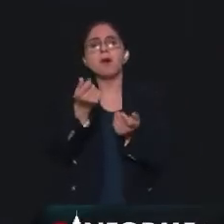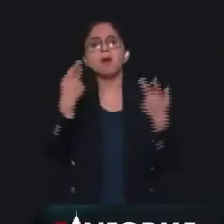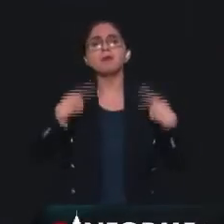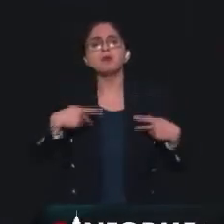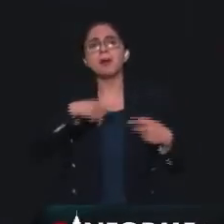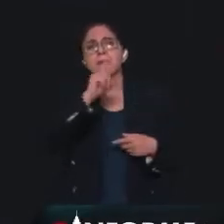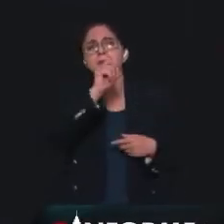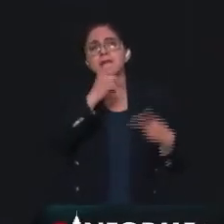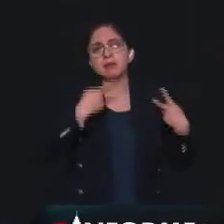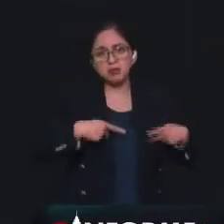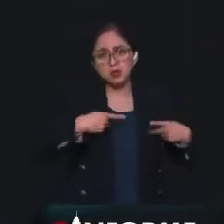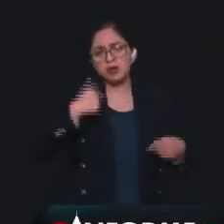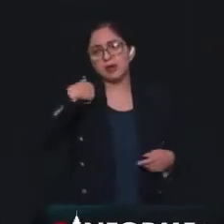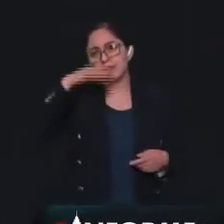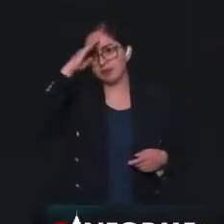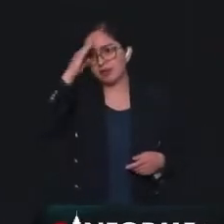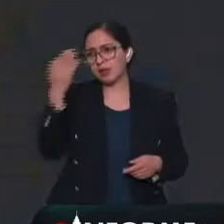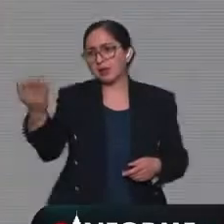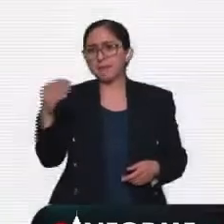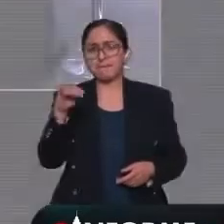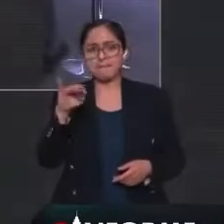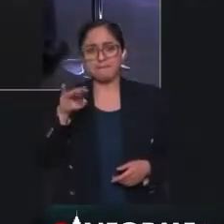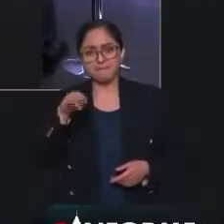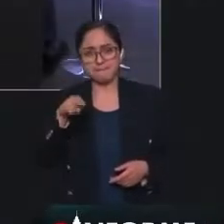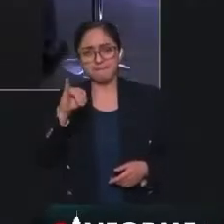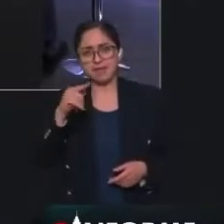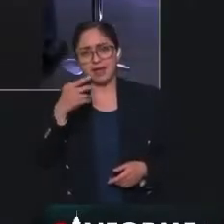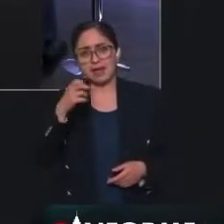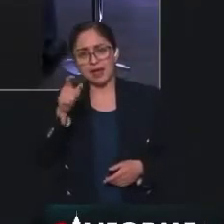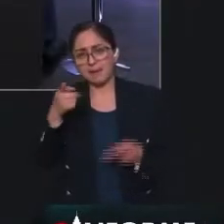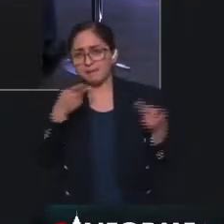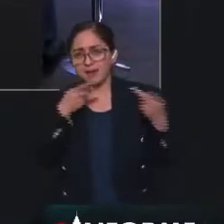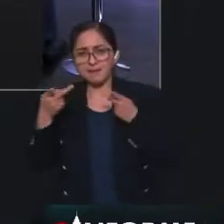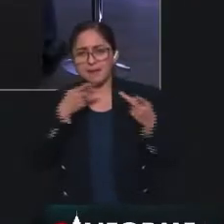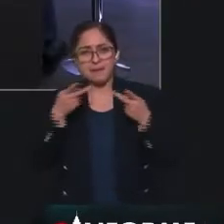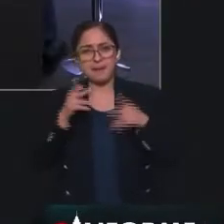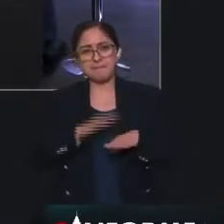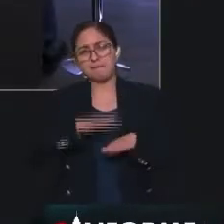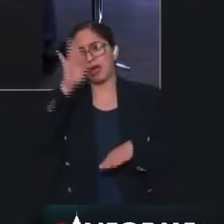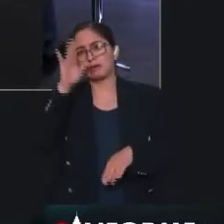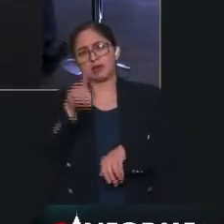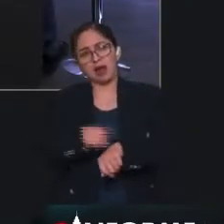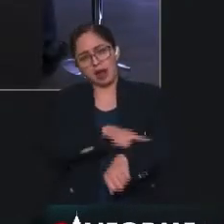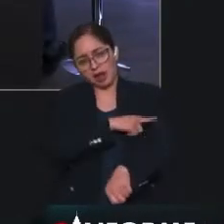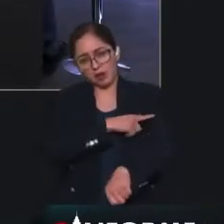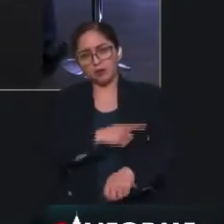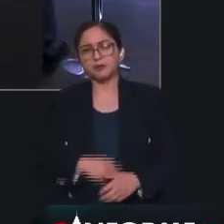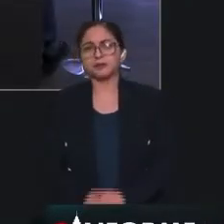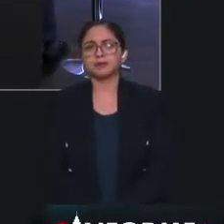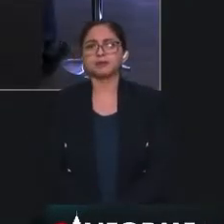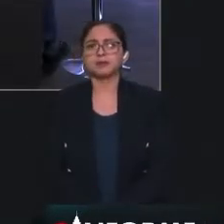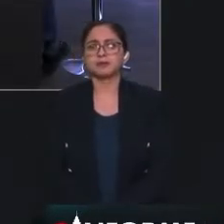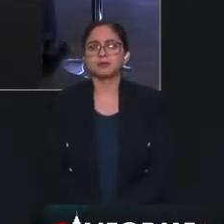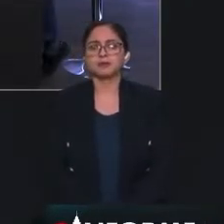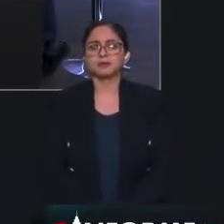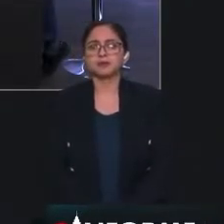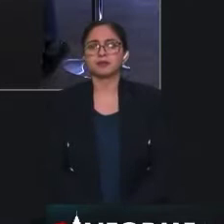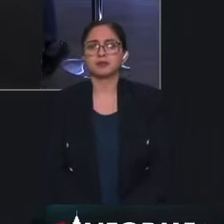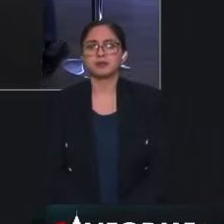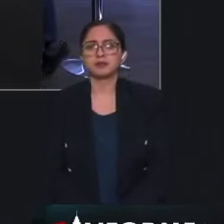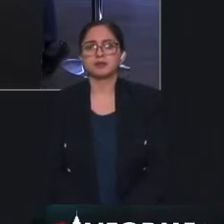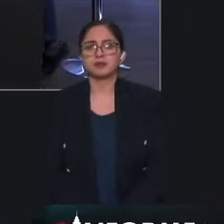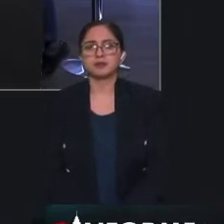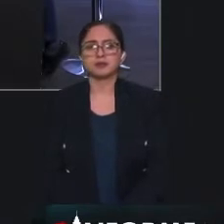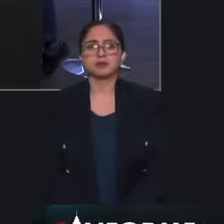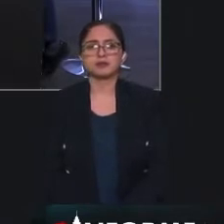y creo que Miguel tiene algo más preparado al respecto. A ver, Miguel, abundando en esto, porque sí, justamente estábamos viendo el fragmentito ese que pasaba desde el